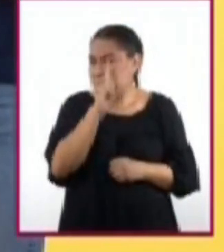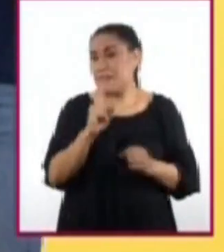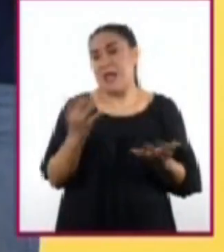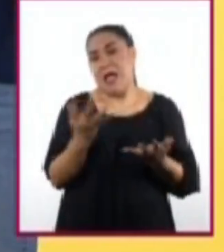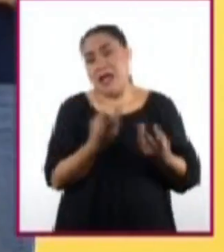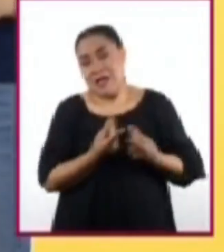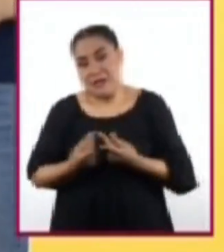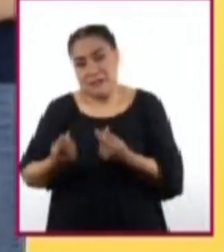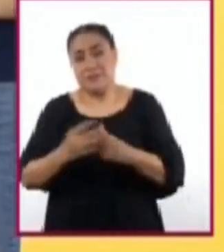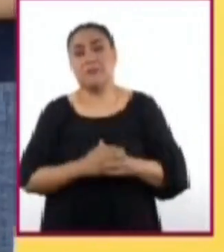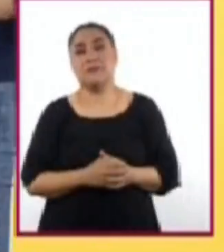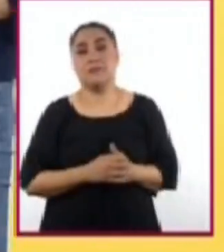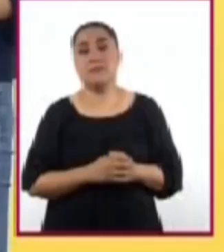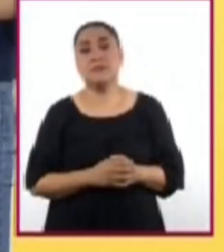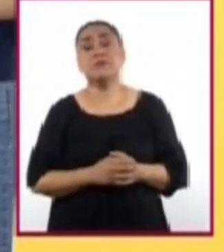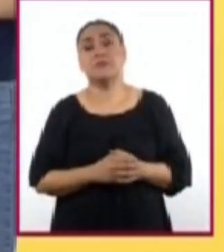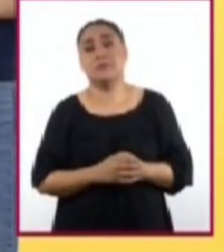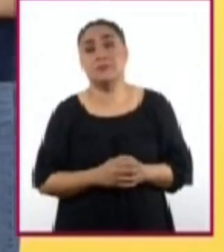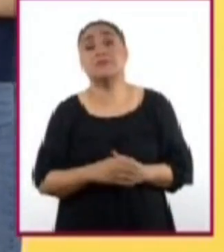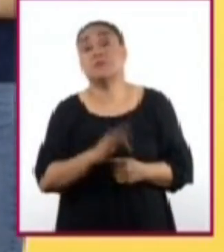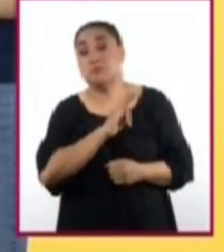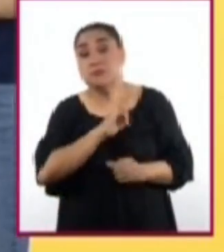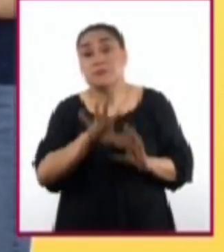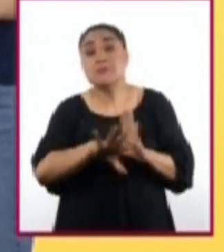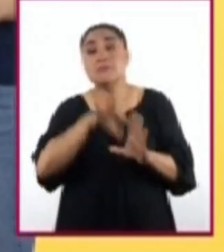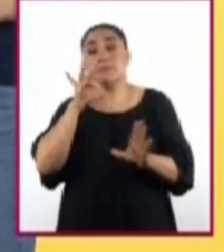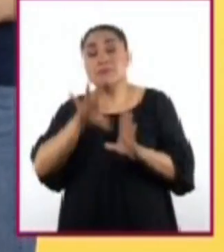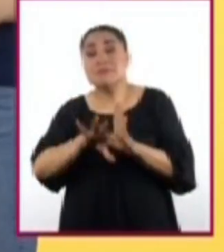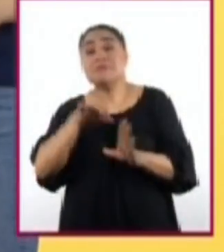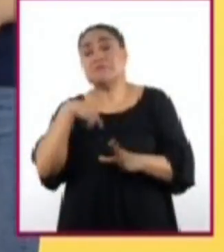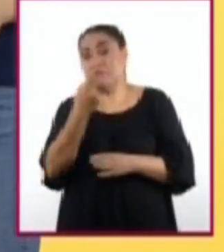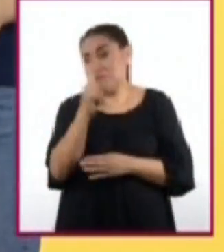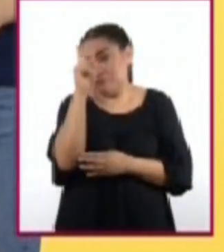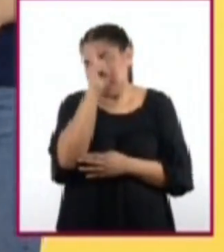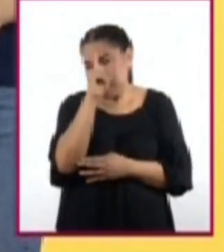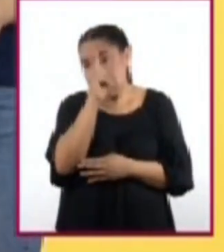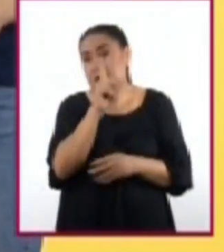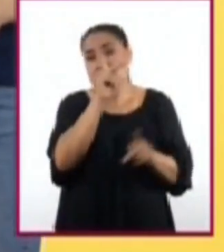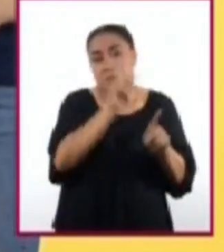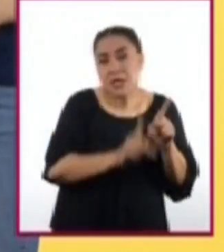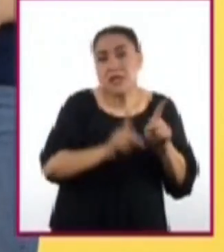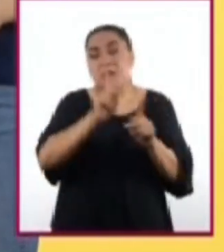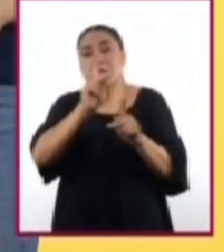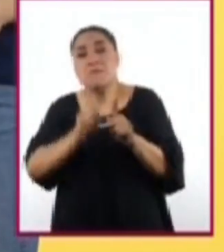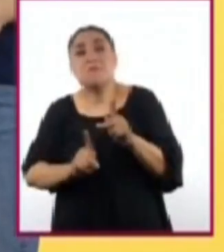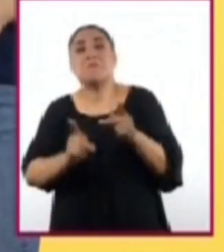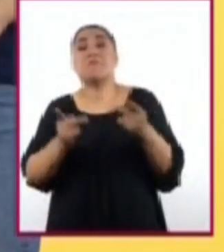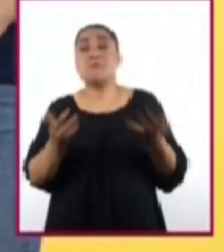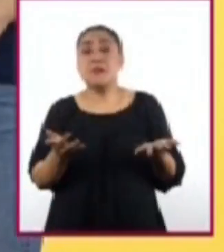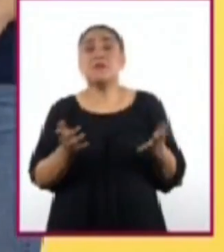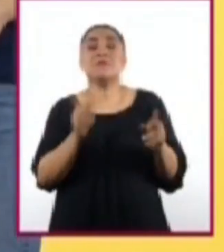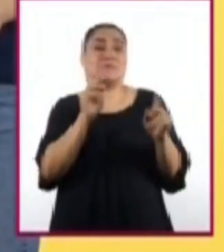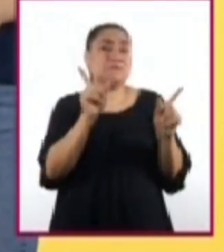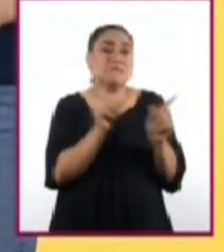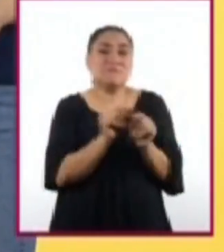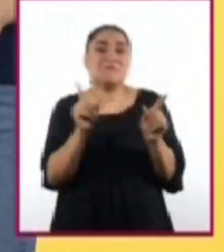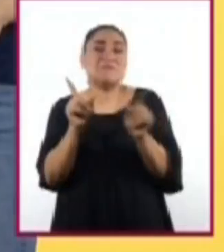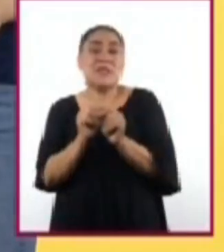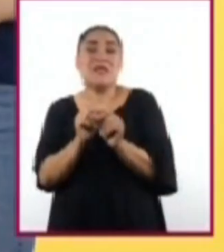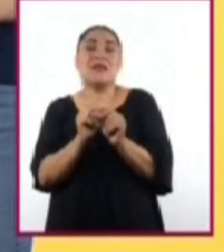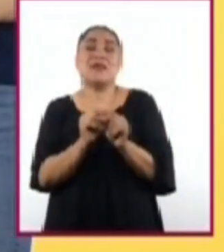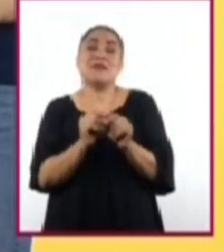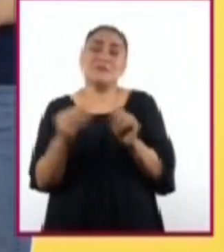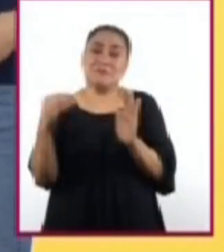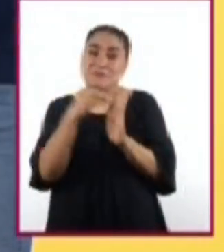en nuestro Aprende en Casa encontrarás algunas recomendaciones de pausas activas. Con las cápsulas de Suma Minutos,